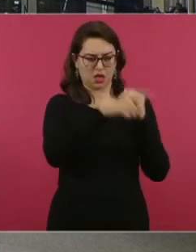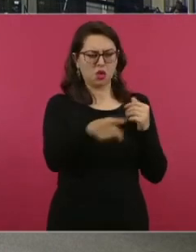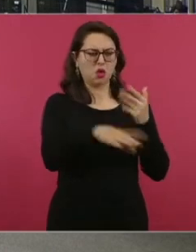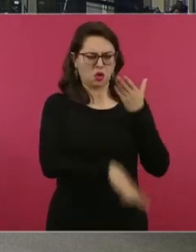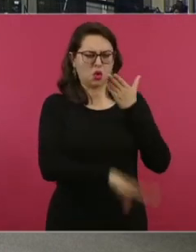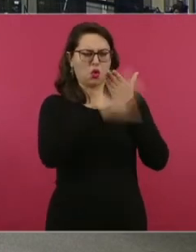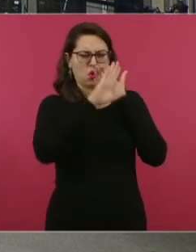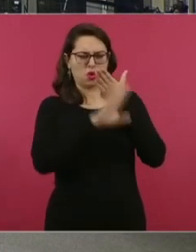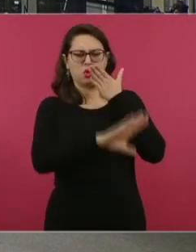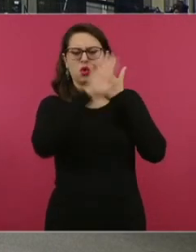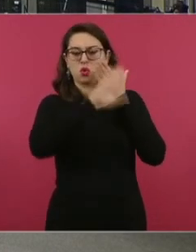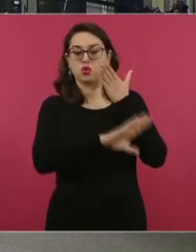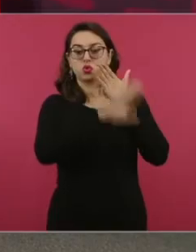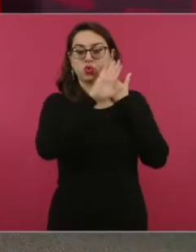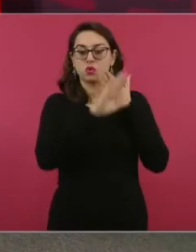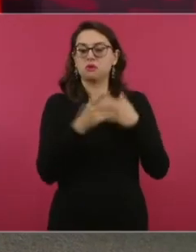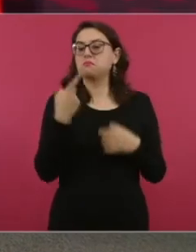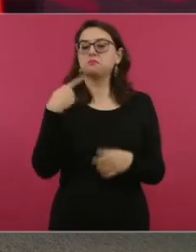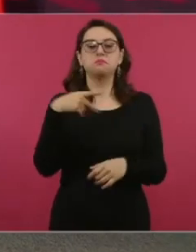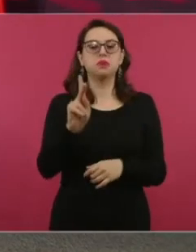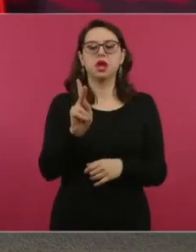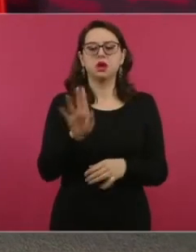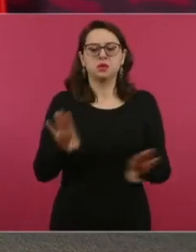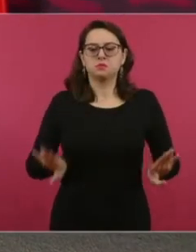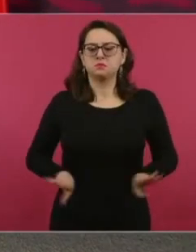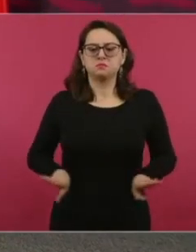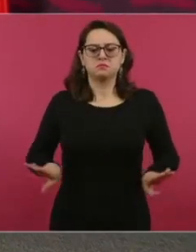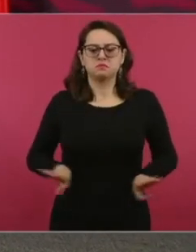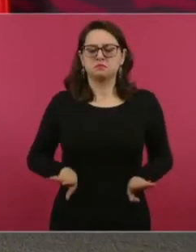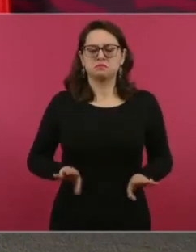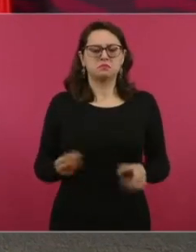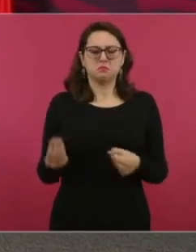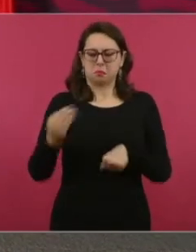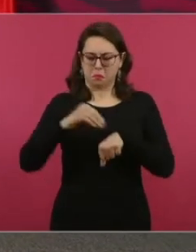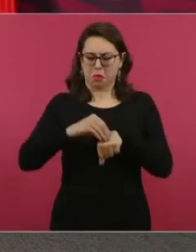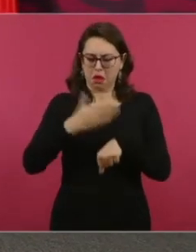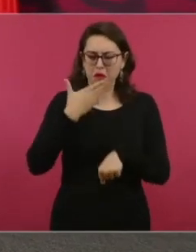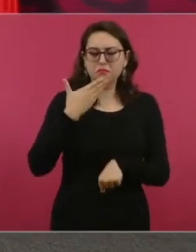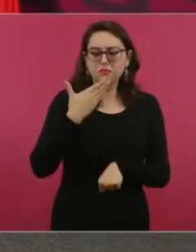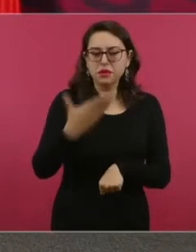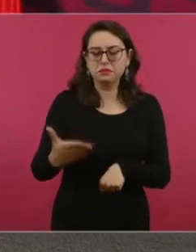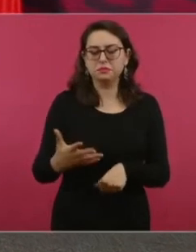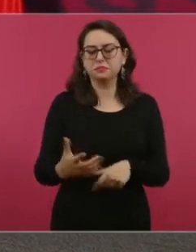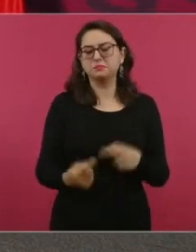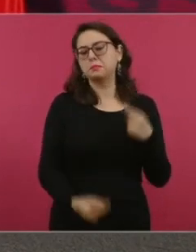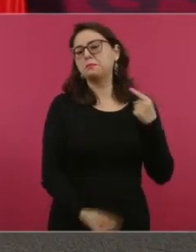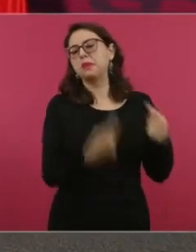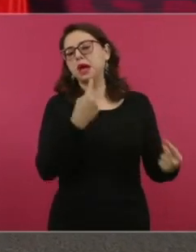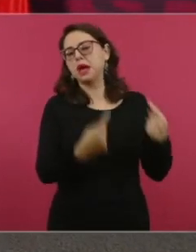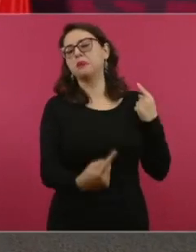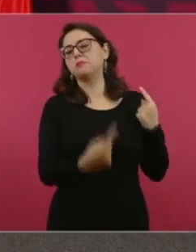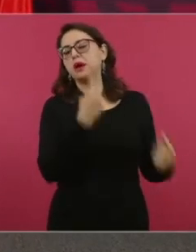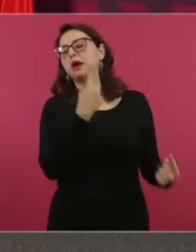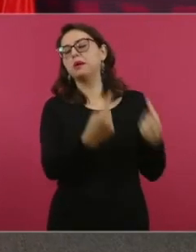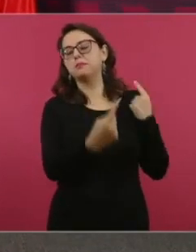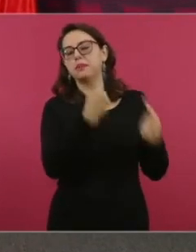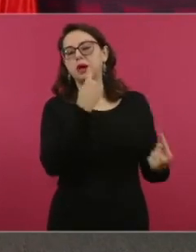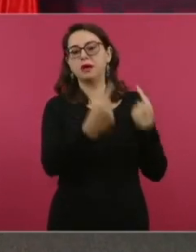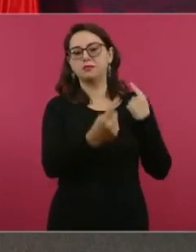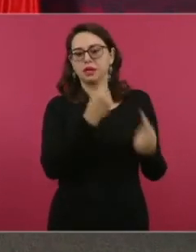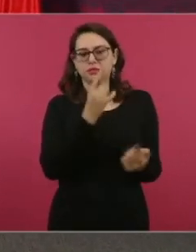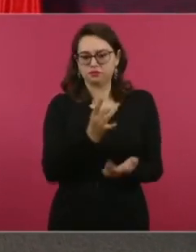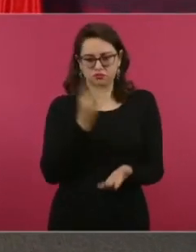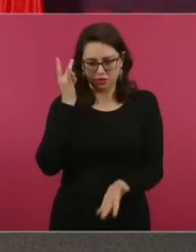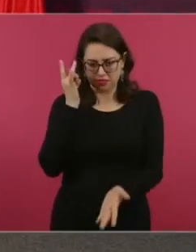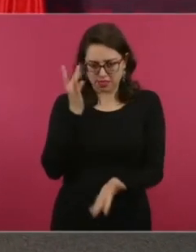no pasan de insultos, no